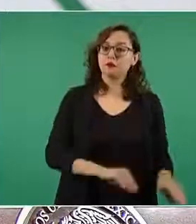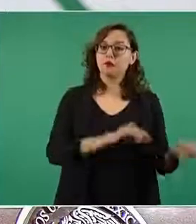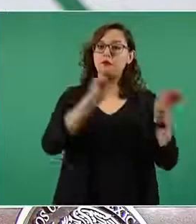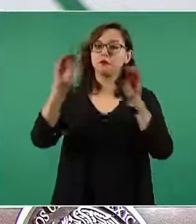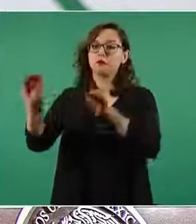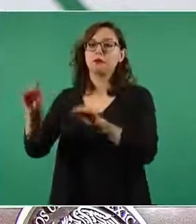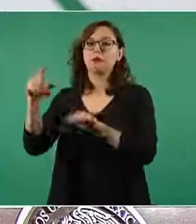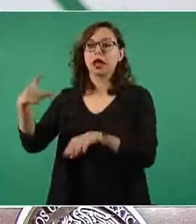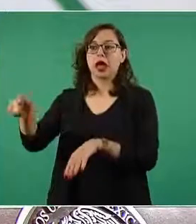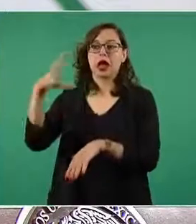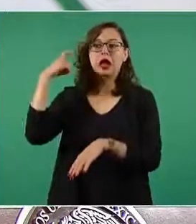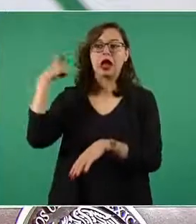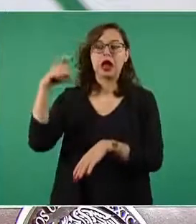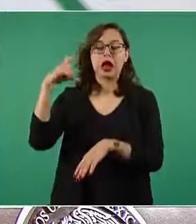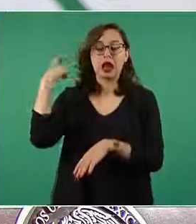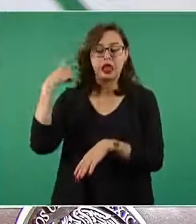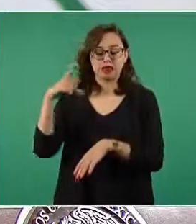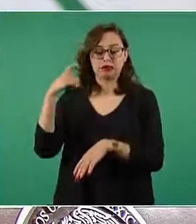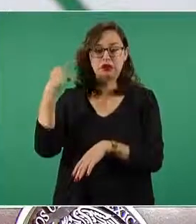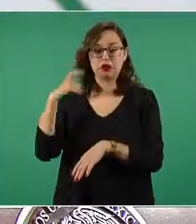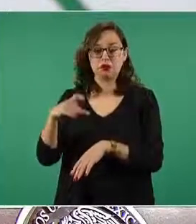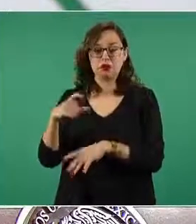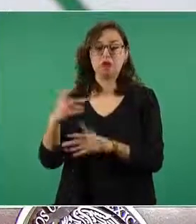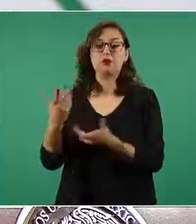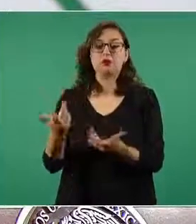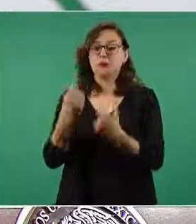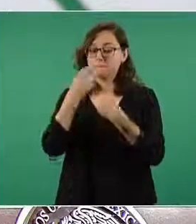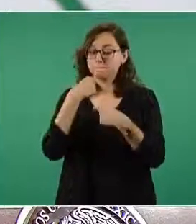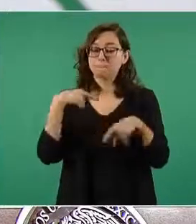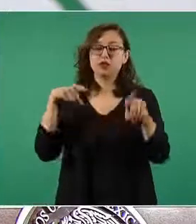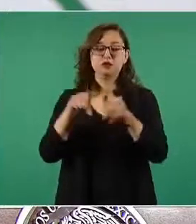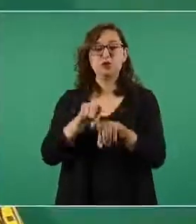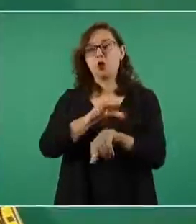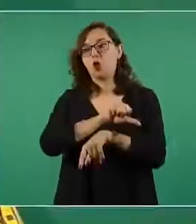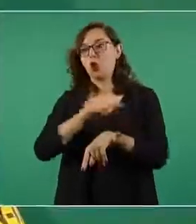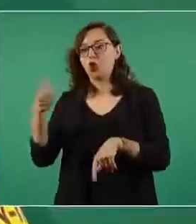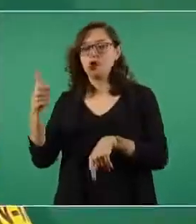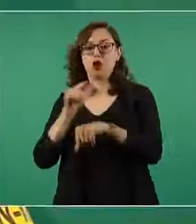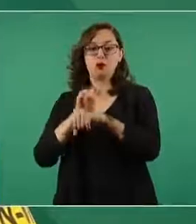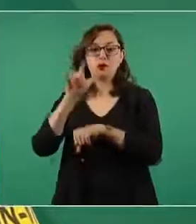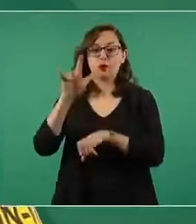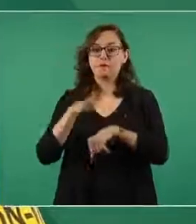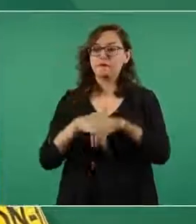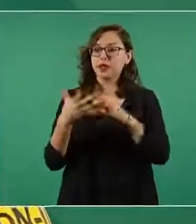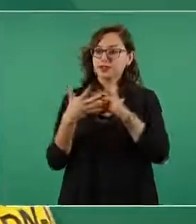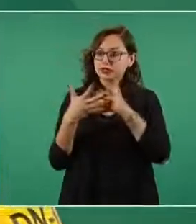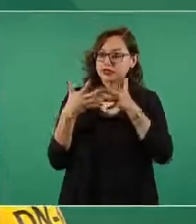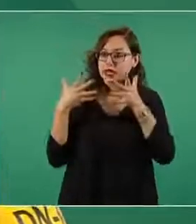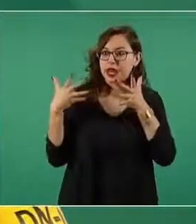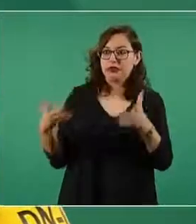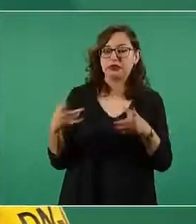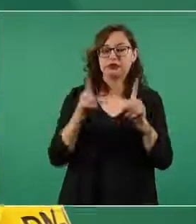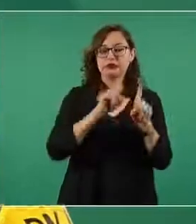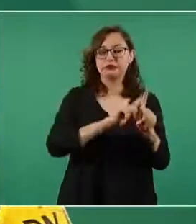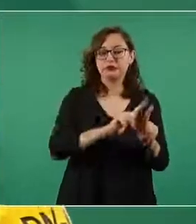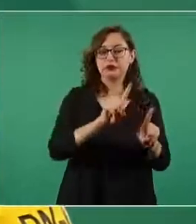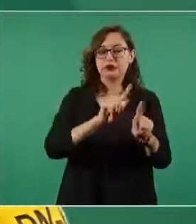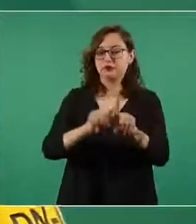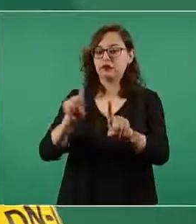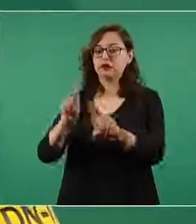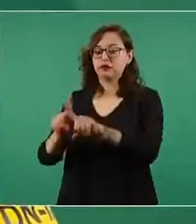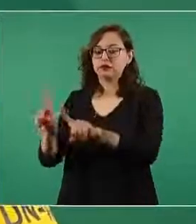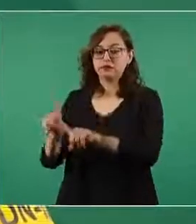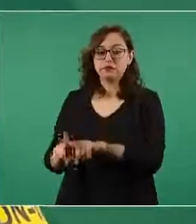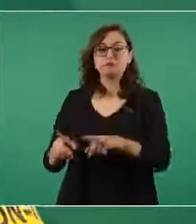de aviones de transporte los aviones Hércules los CASA los Boeing que transportan tanto